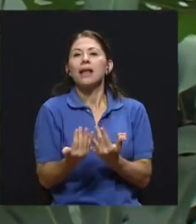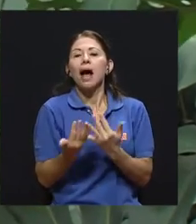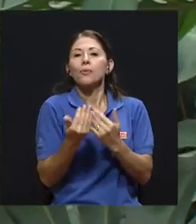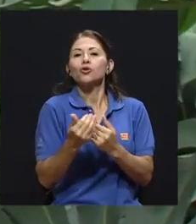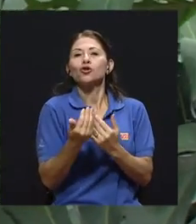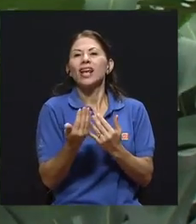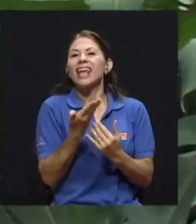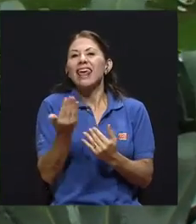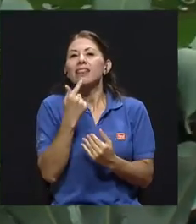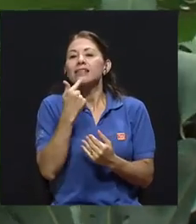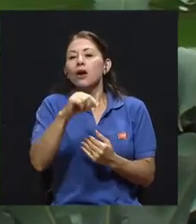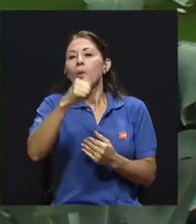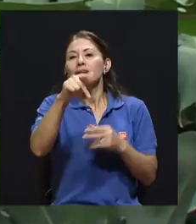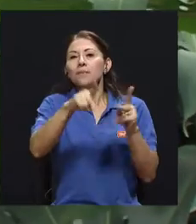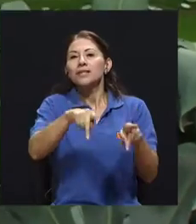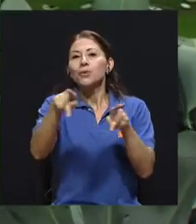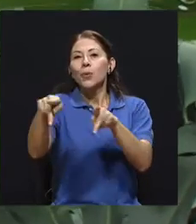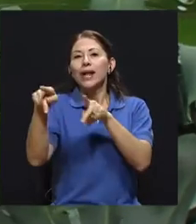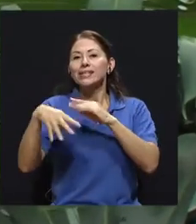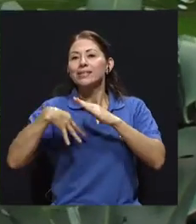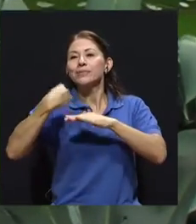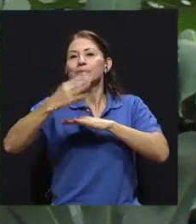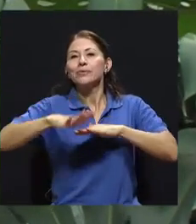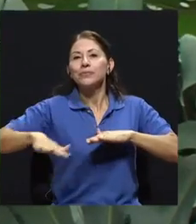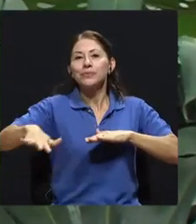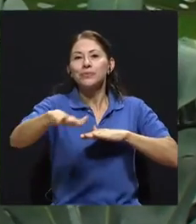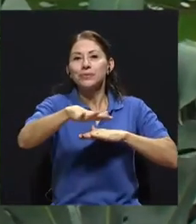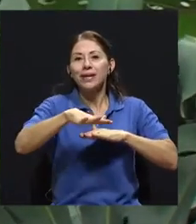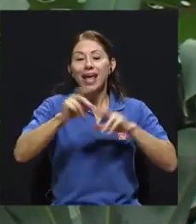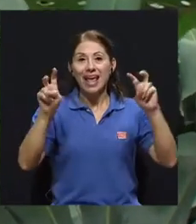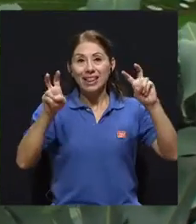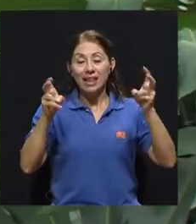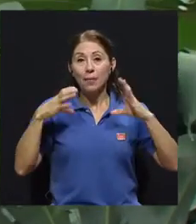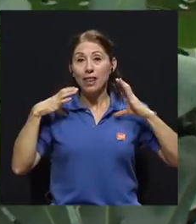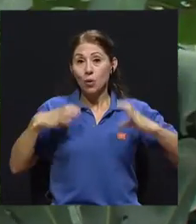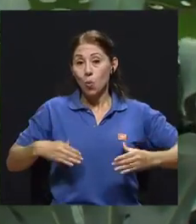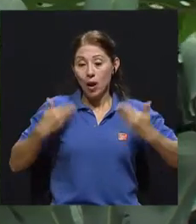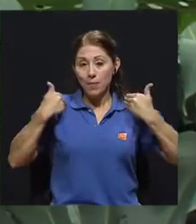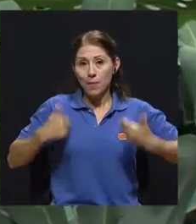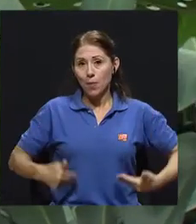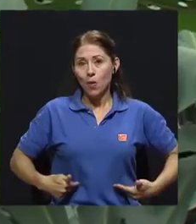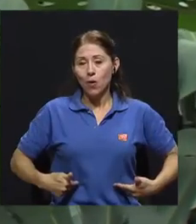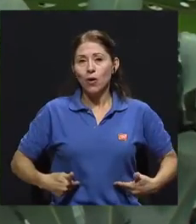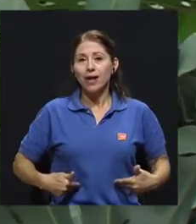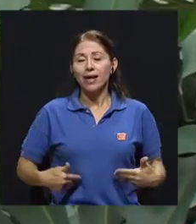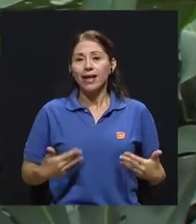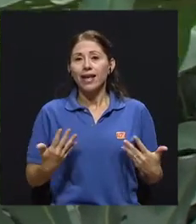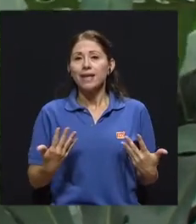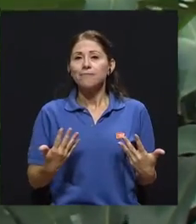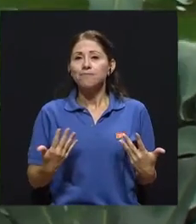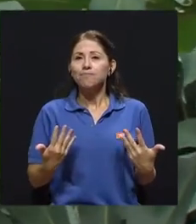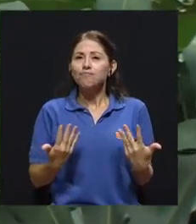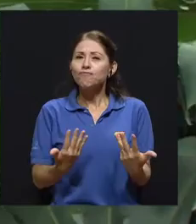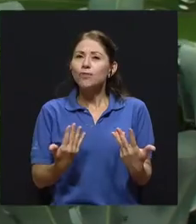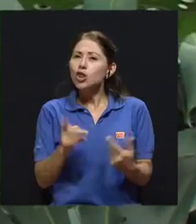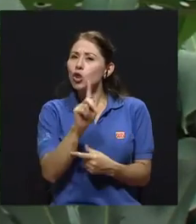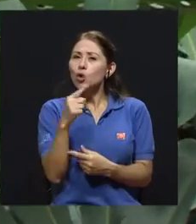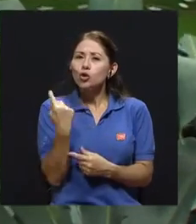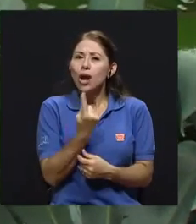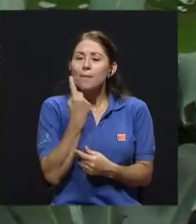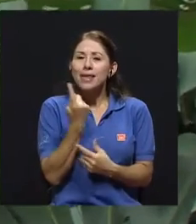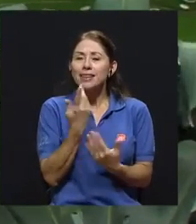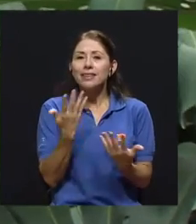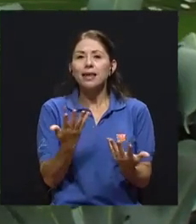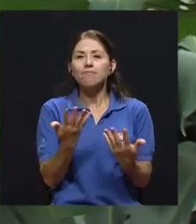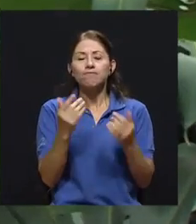en este sentido, el tema del cuerpo se vuelve no solamente una preocupación desde el punto